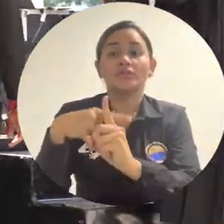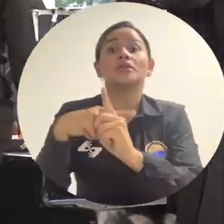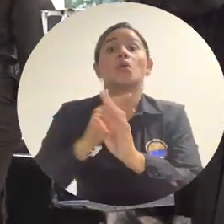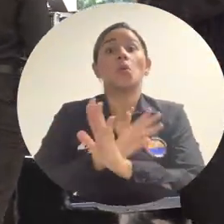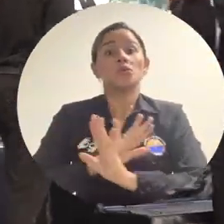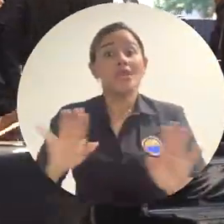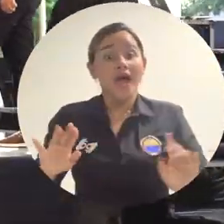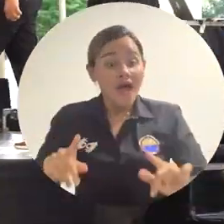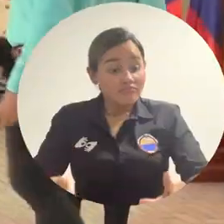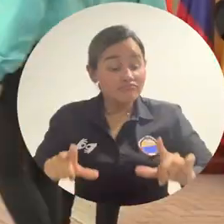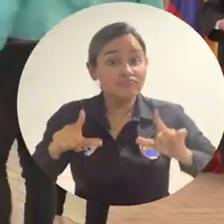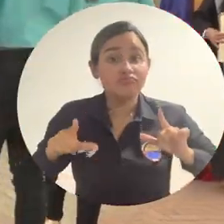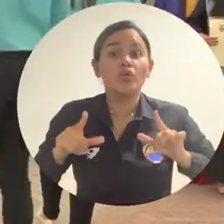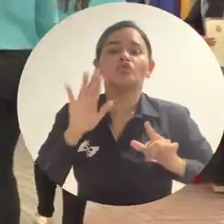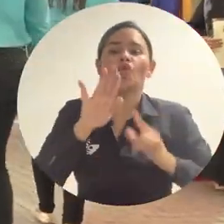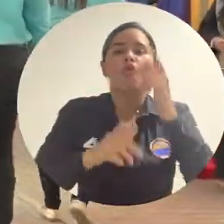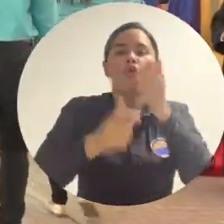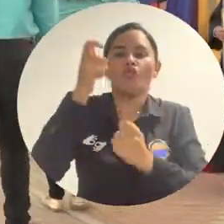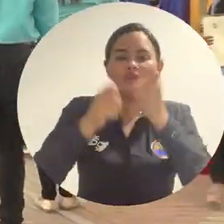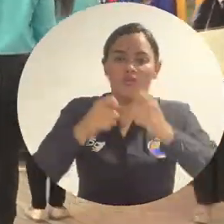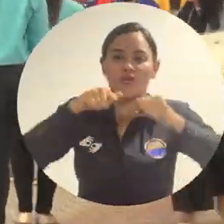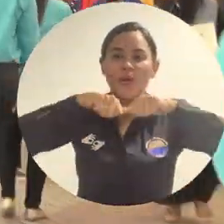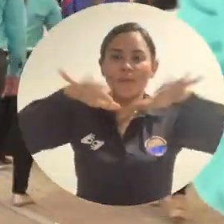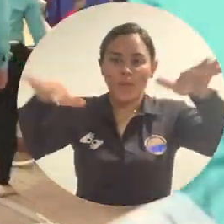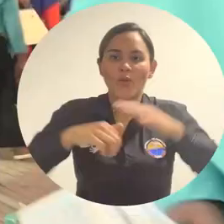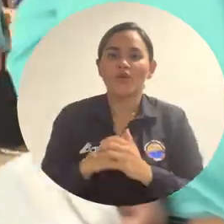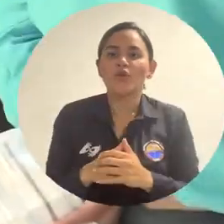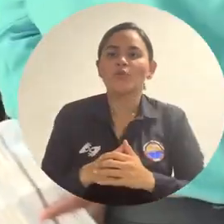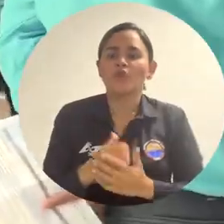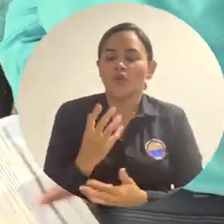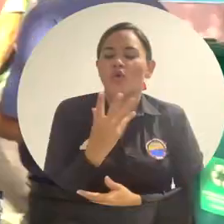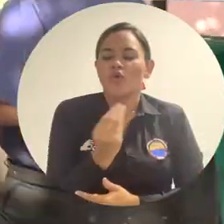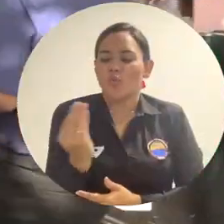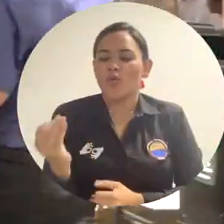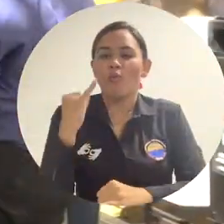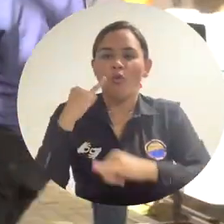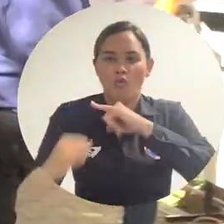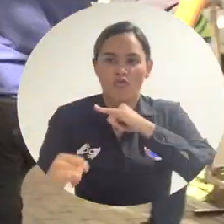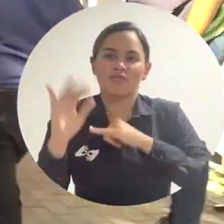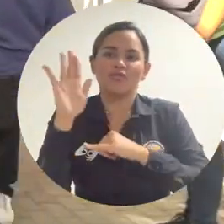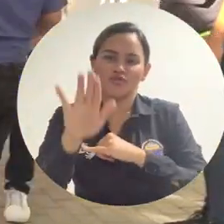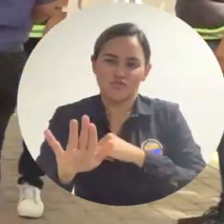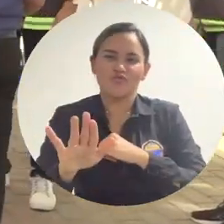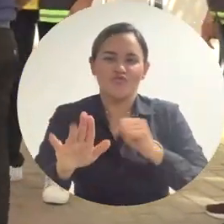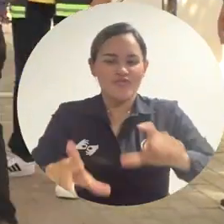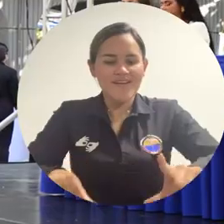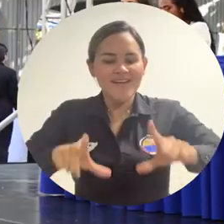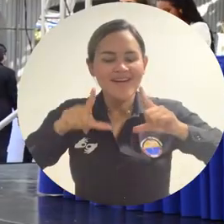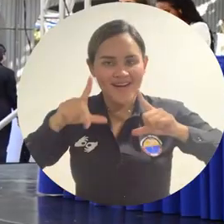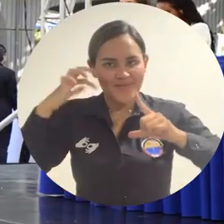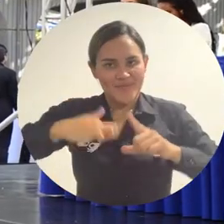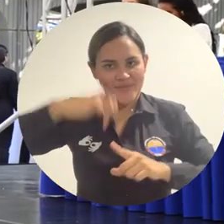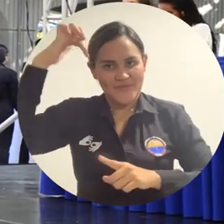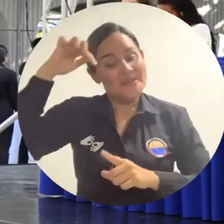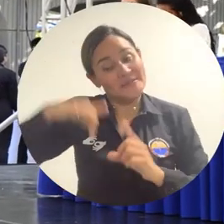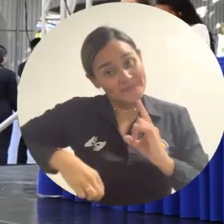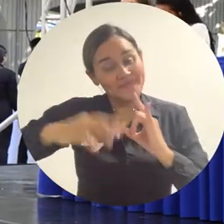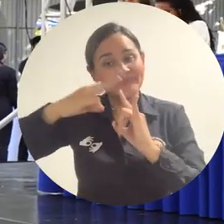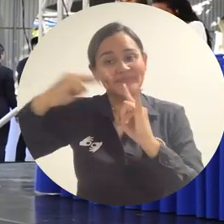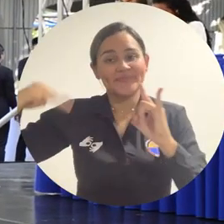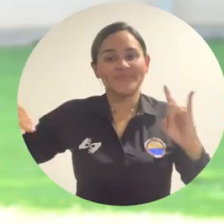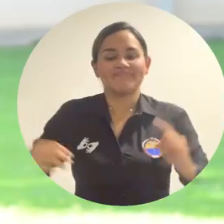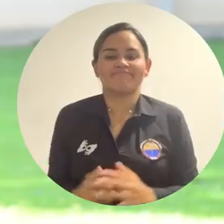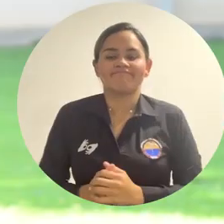estudios, fue una de las nuevas egresadas de contaduría pública en la última ceremonia de graduación de pregrado de la Universidad del